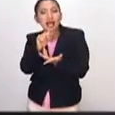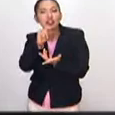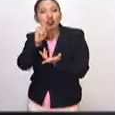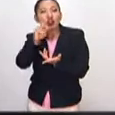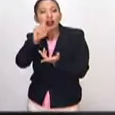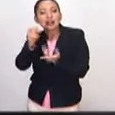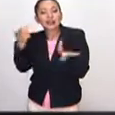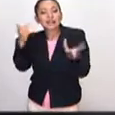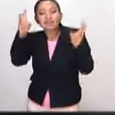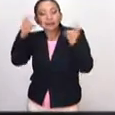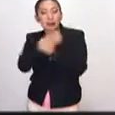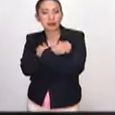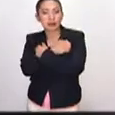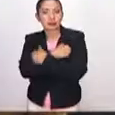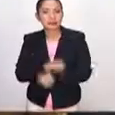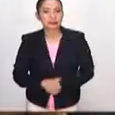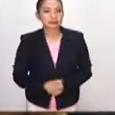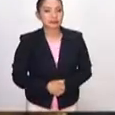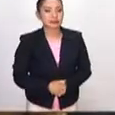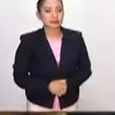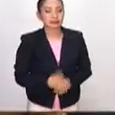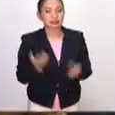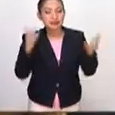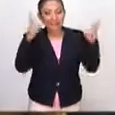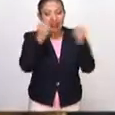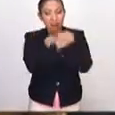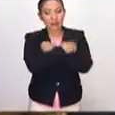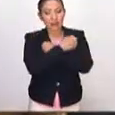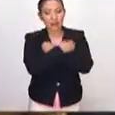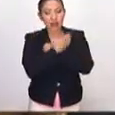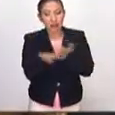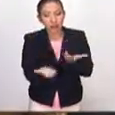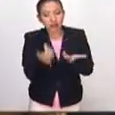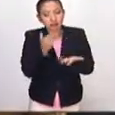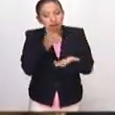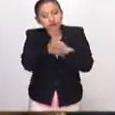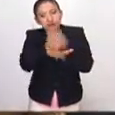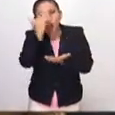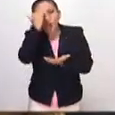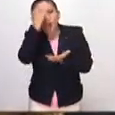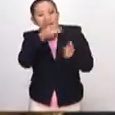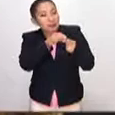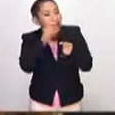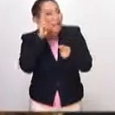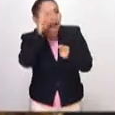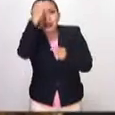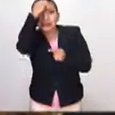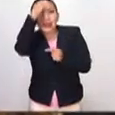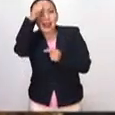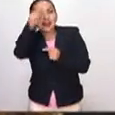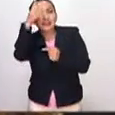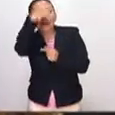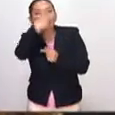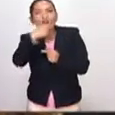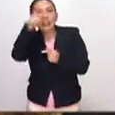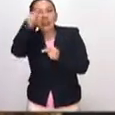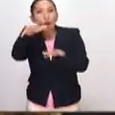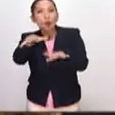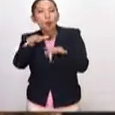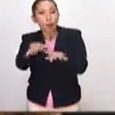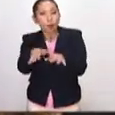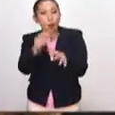Torres en términos de educación? Es que en términos de educación es, bueno, acercarnos, acercarlos a la experiencia estética.